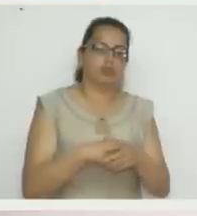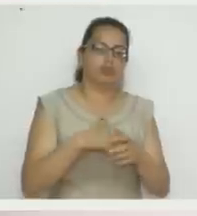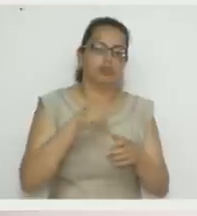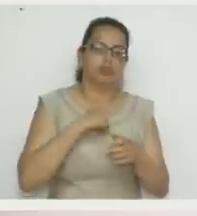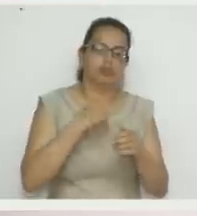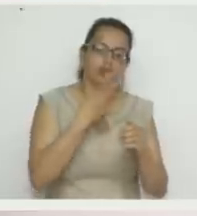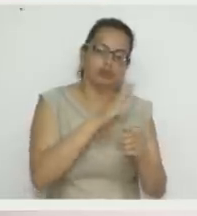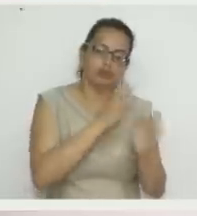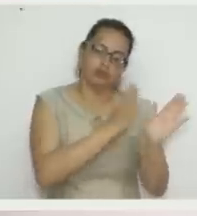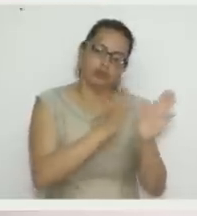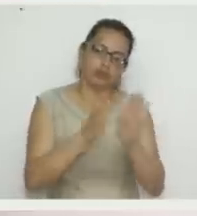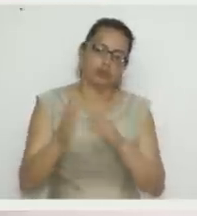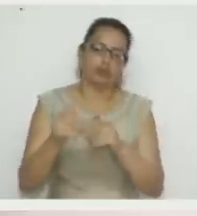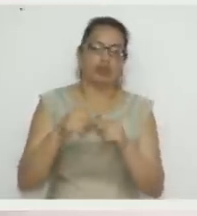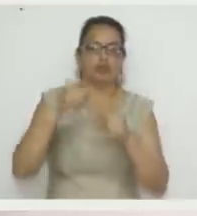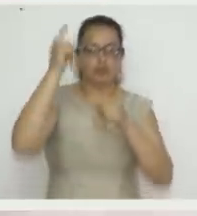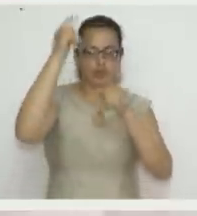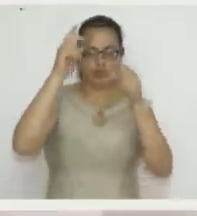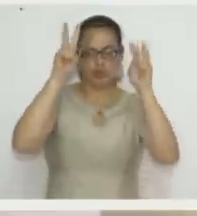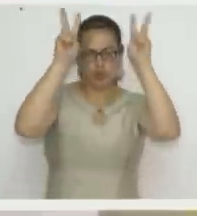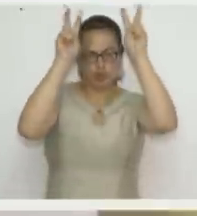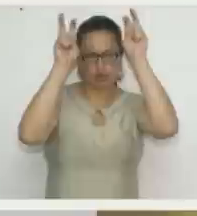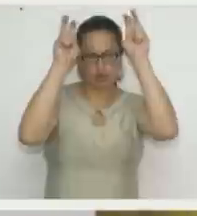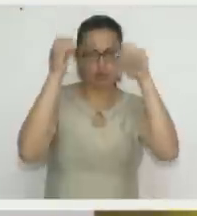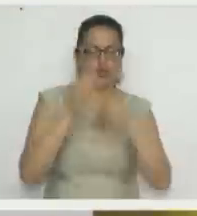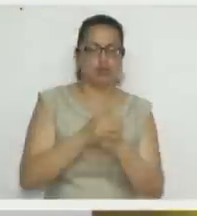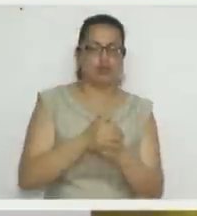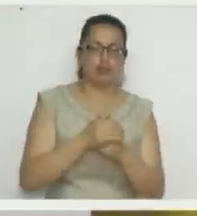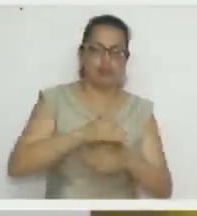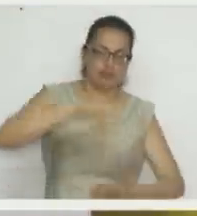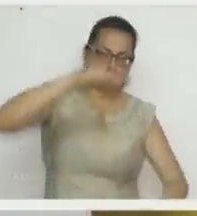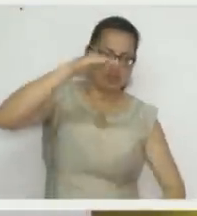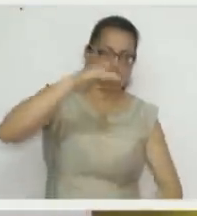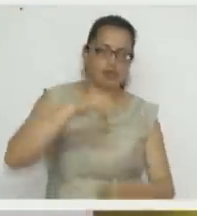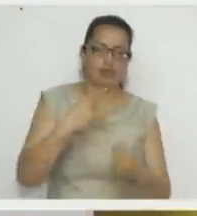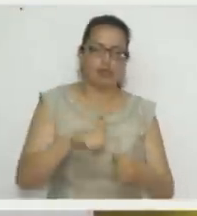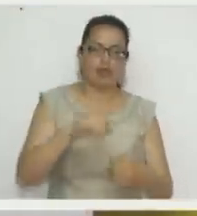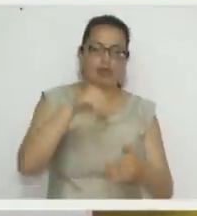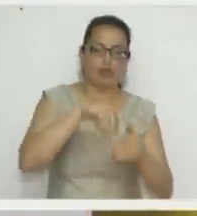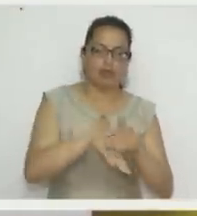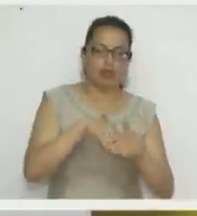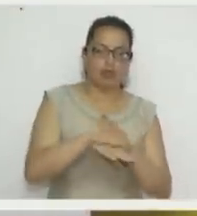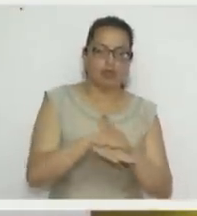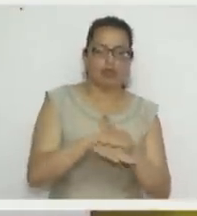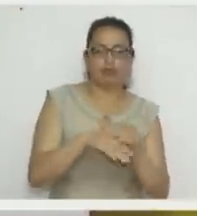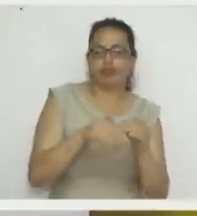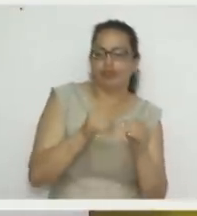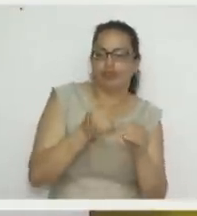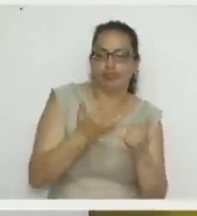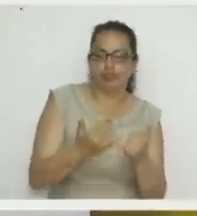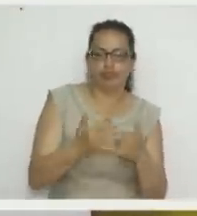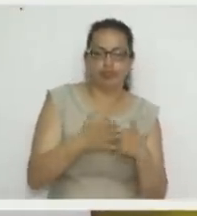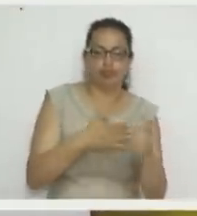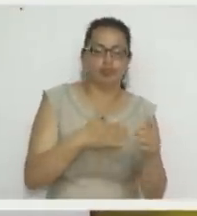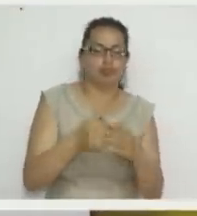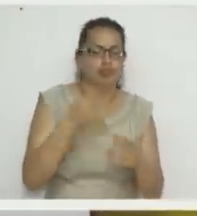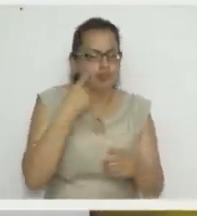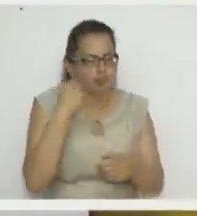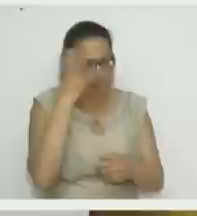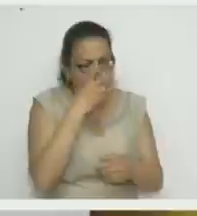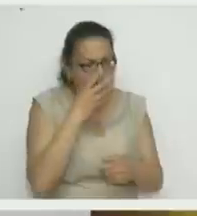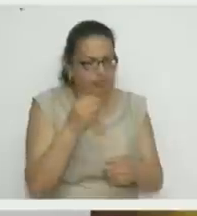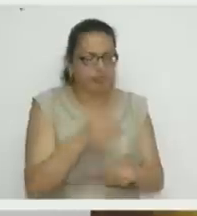organizador que es una conejita mucho más grande que también es para guardar ahí las cositas. Ahí tenemos, mire que bonito,